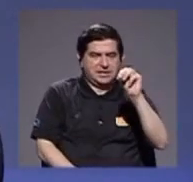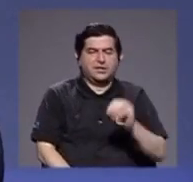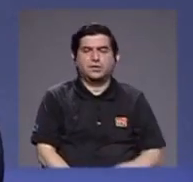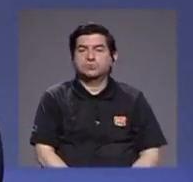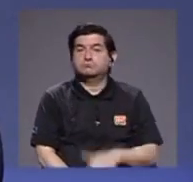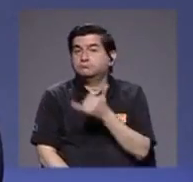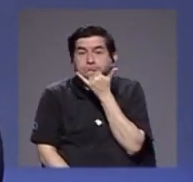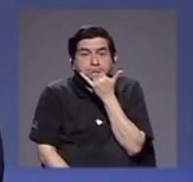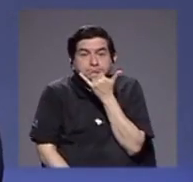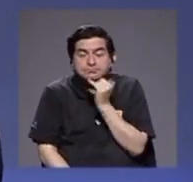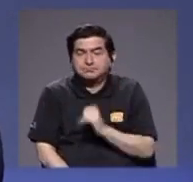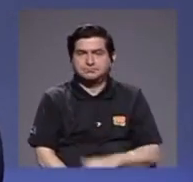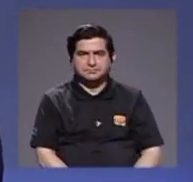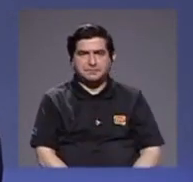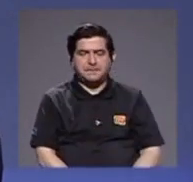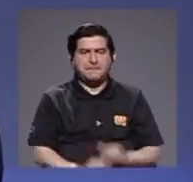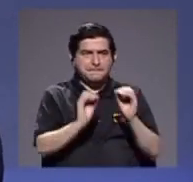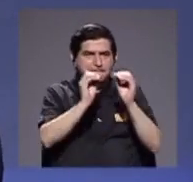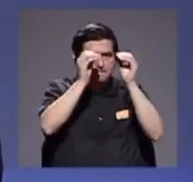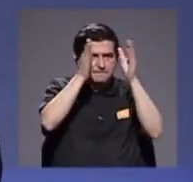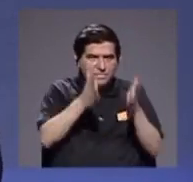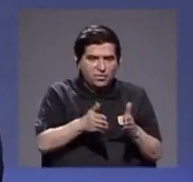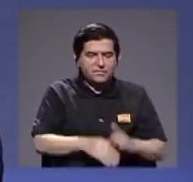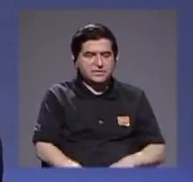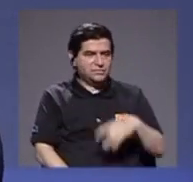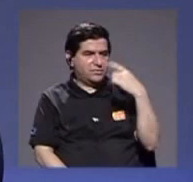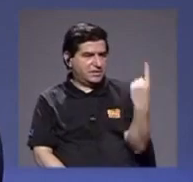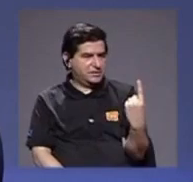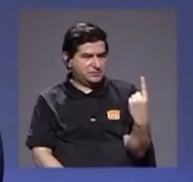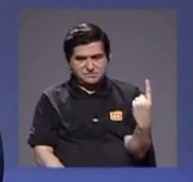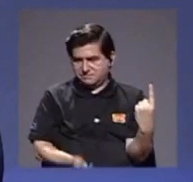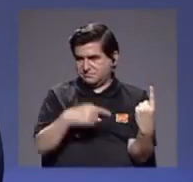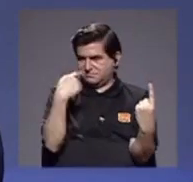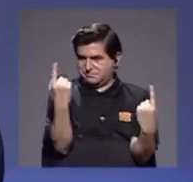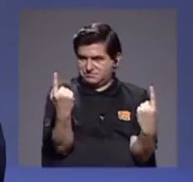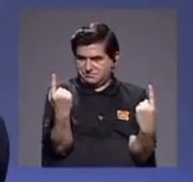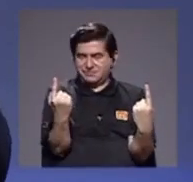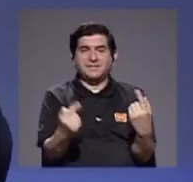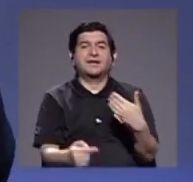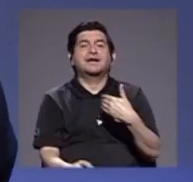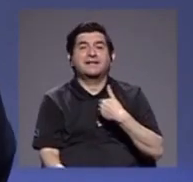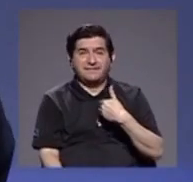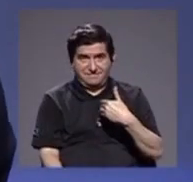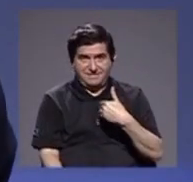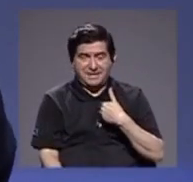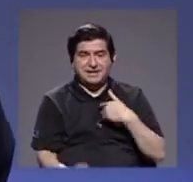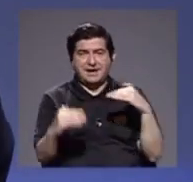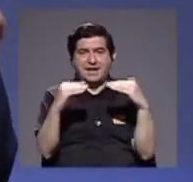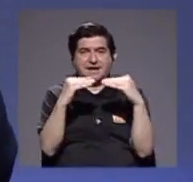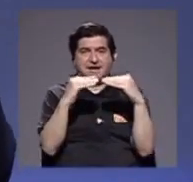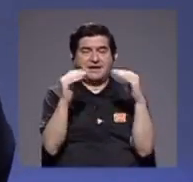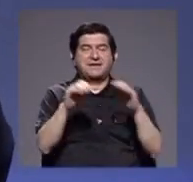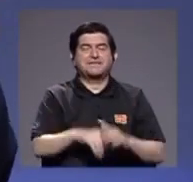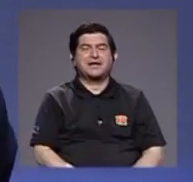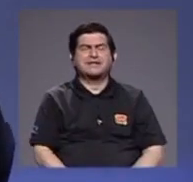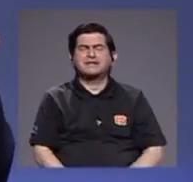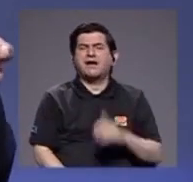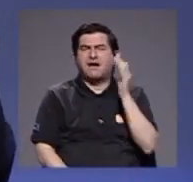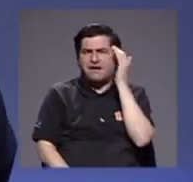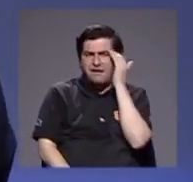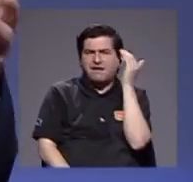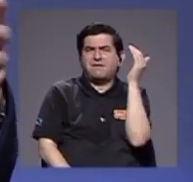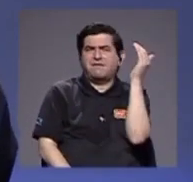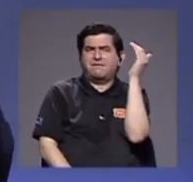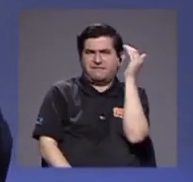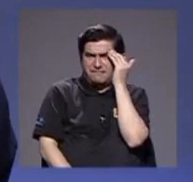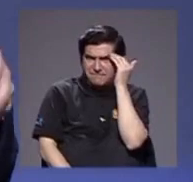resulta que los maestros de una y de la otra tienen un nivel de familiaridad con